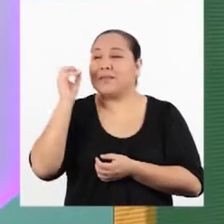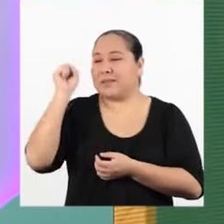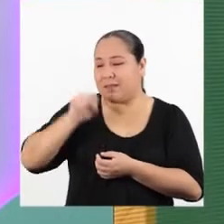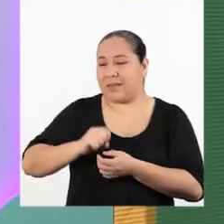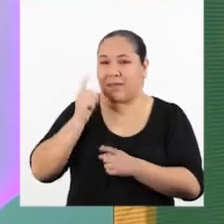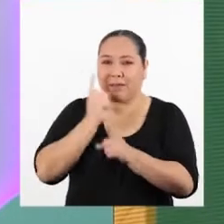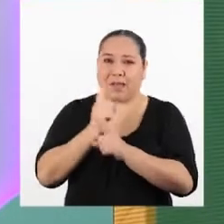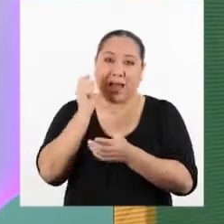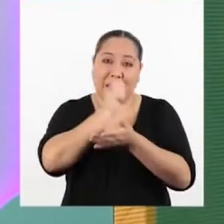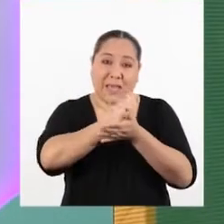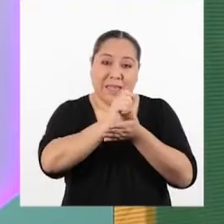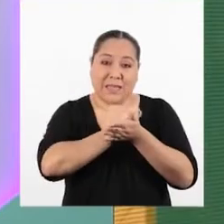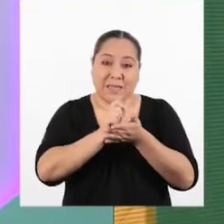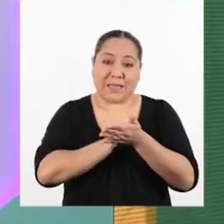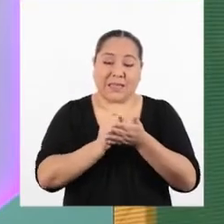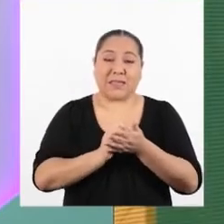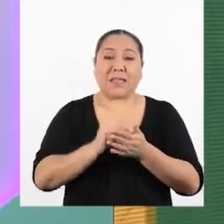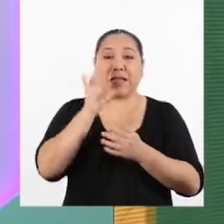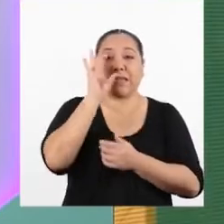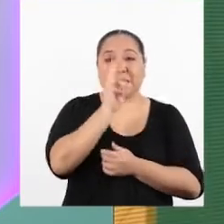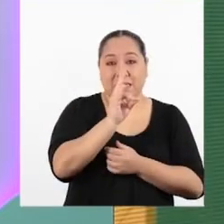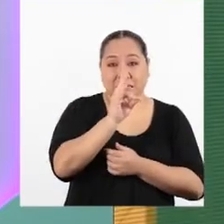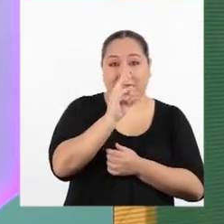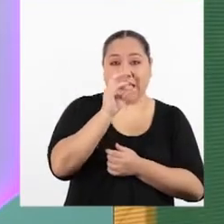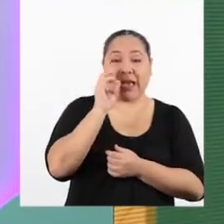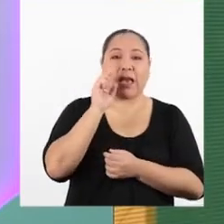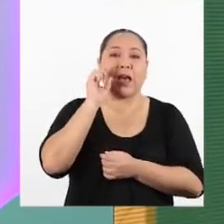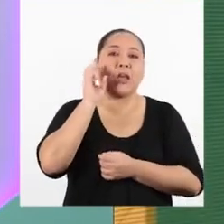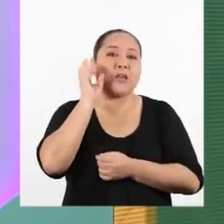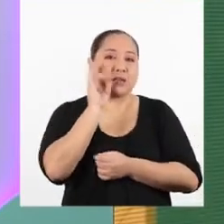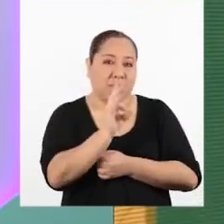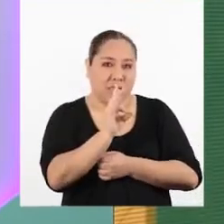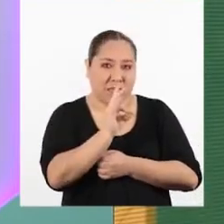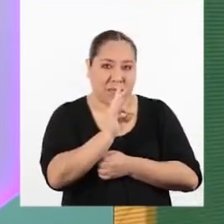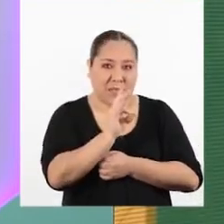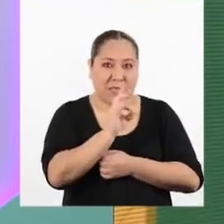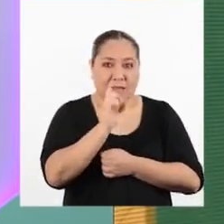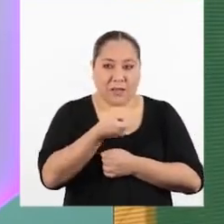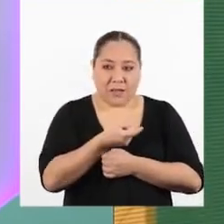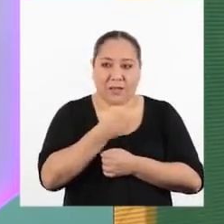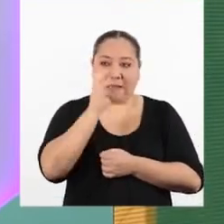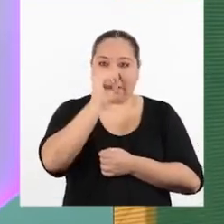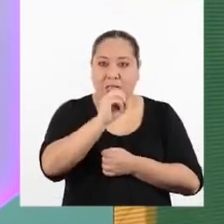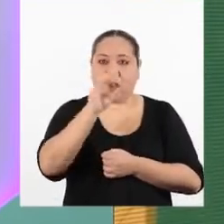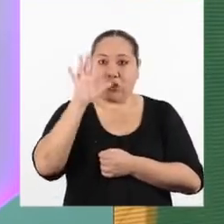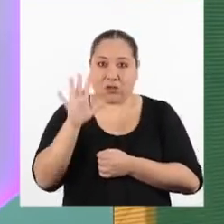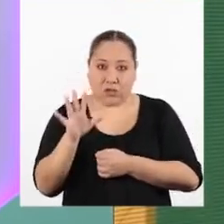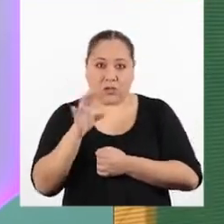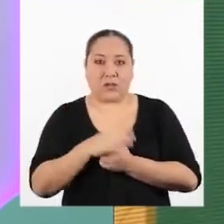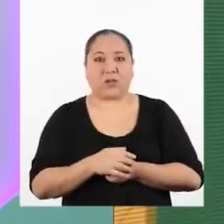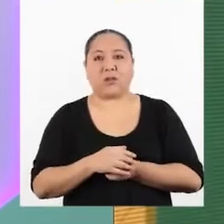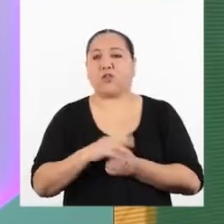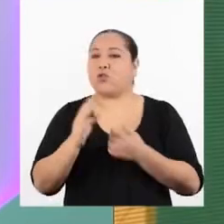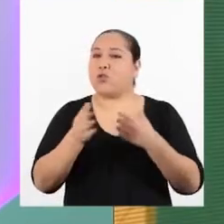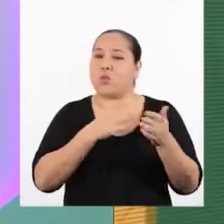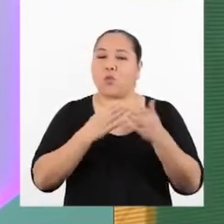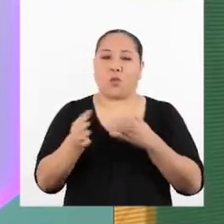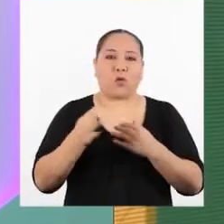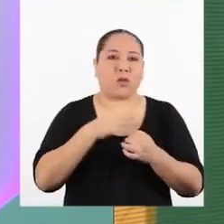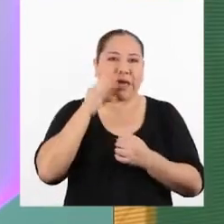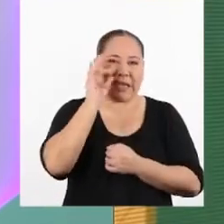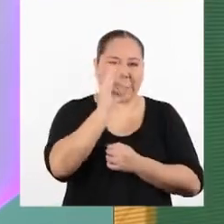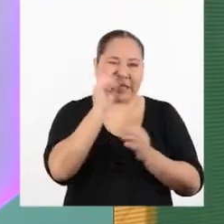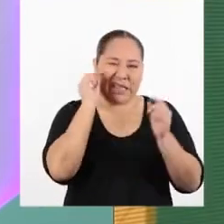Hay que escribir los siete centímetros medidos con dos cifras decimales, aunque la regla marque siete centímetros